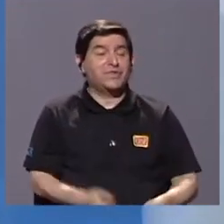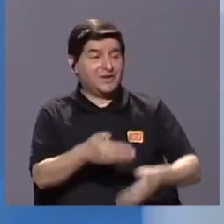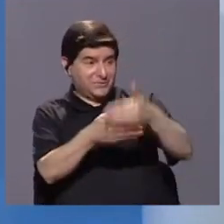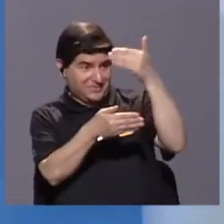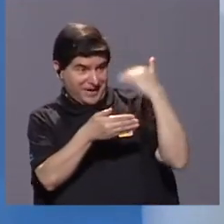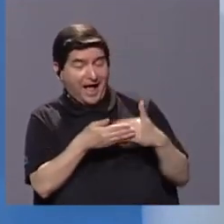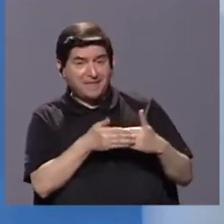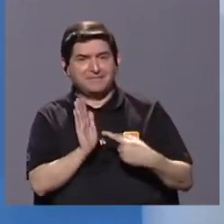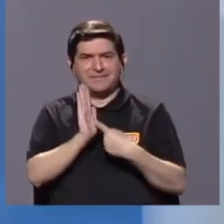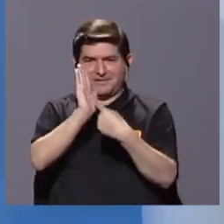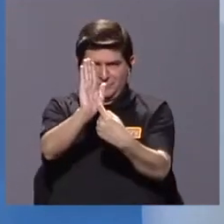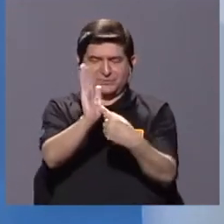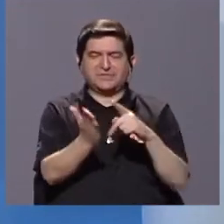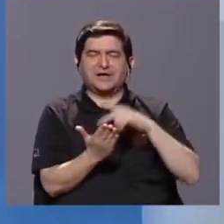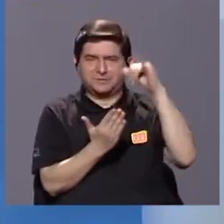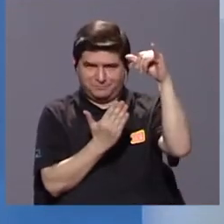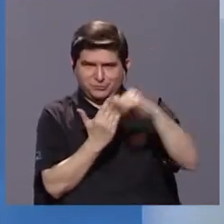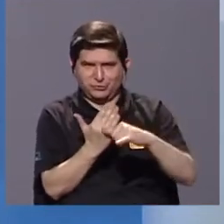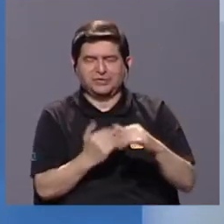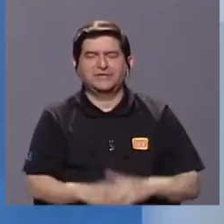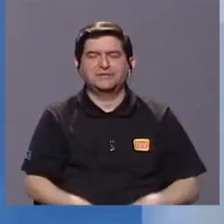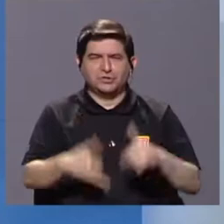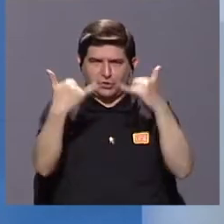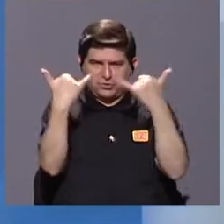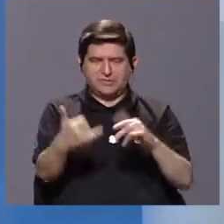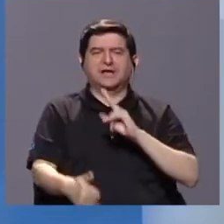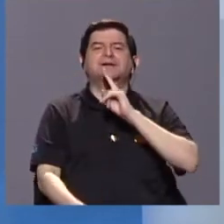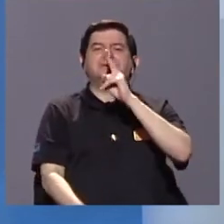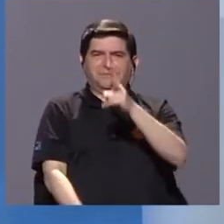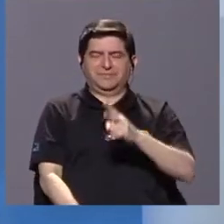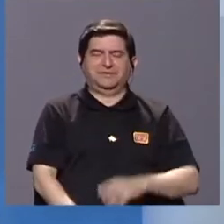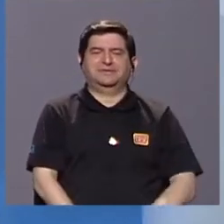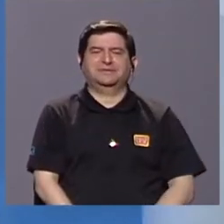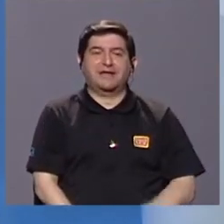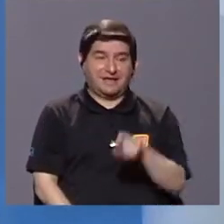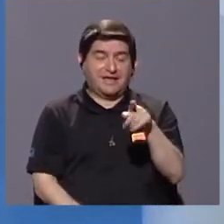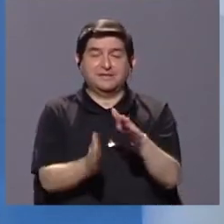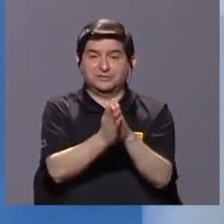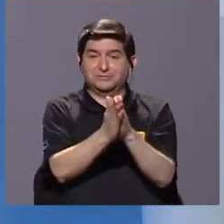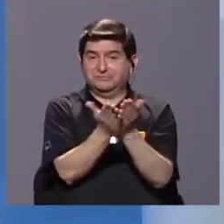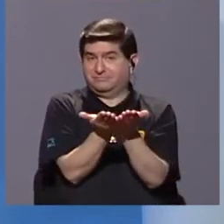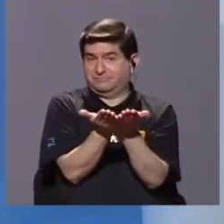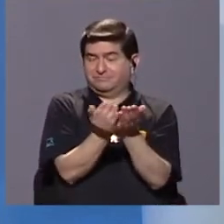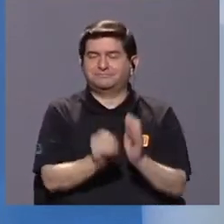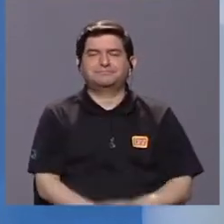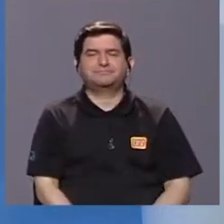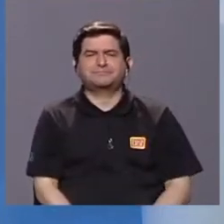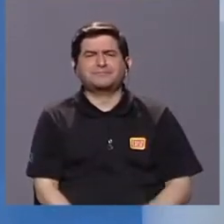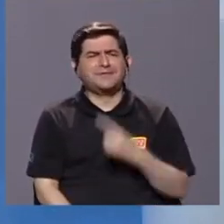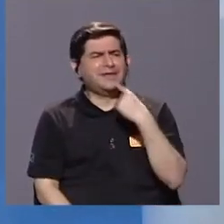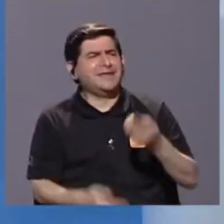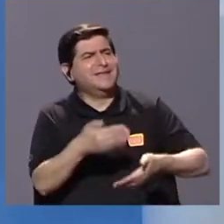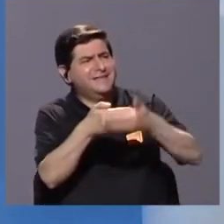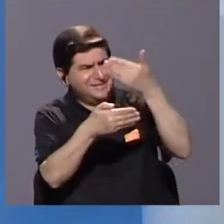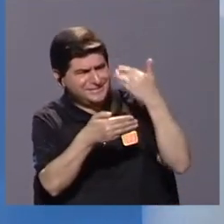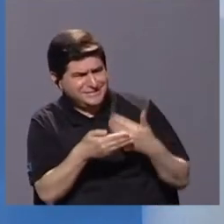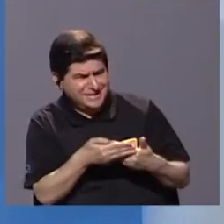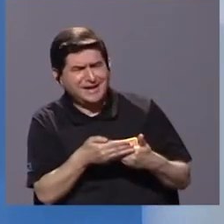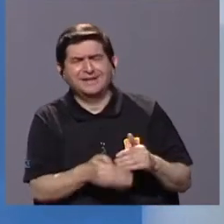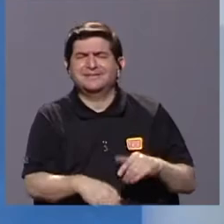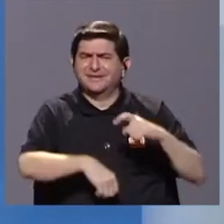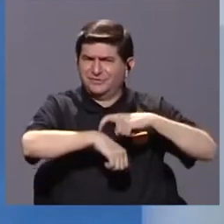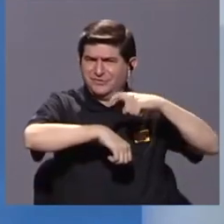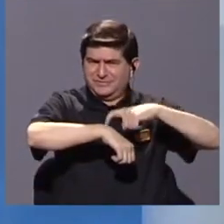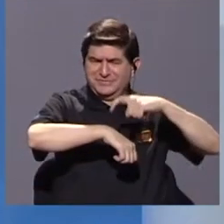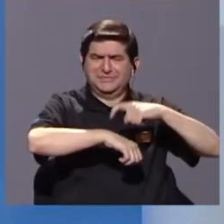oportunidad presentamos el proyecto. Ya hoy es una realidad el libro. Y tal y como dijimos en aquel